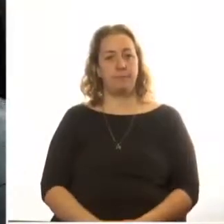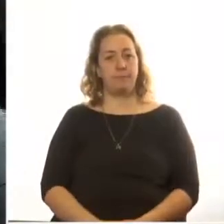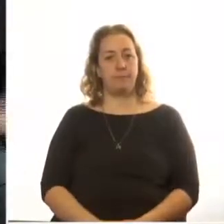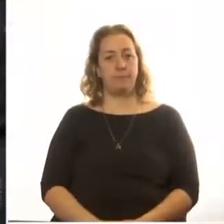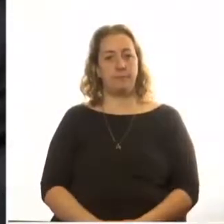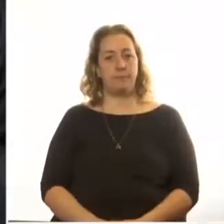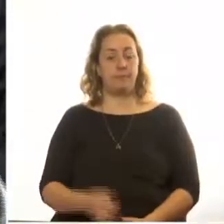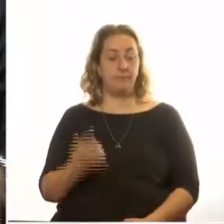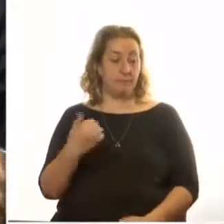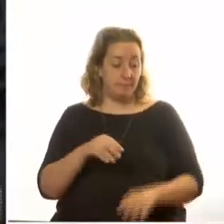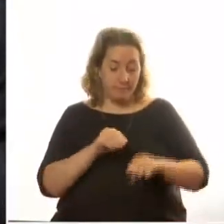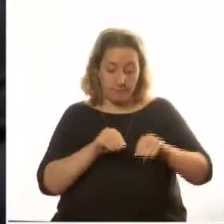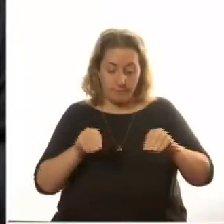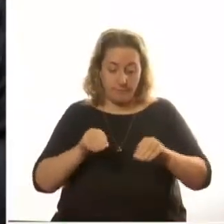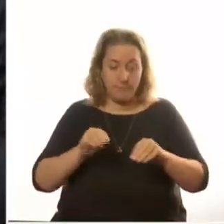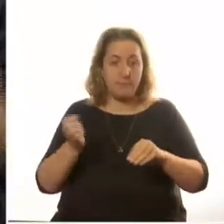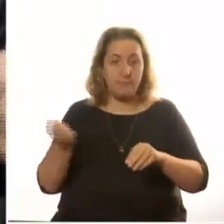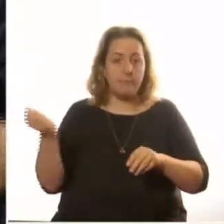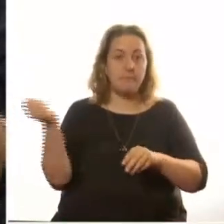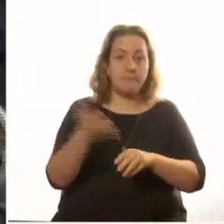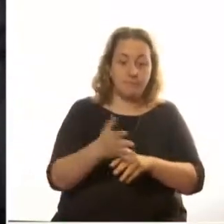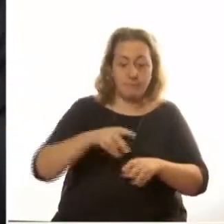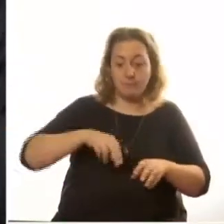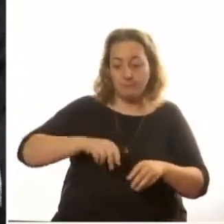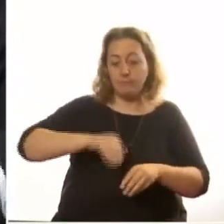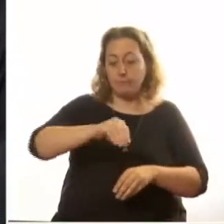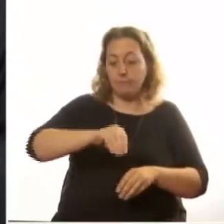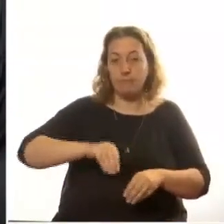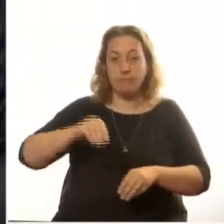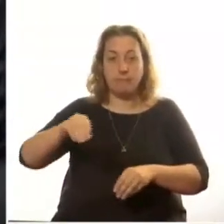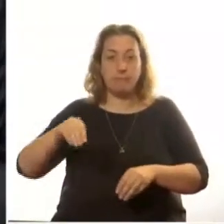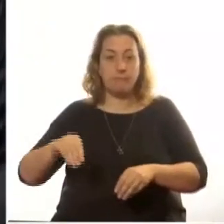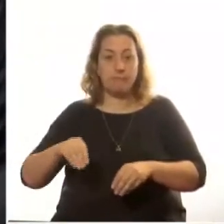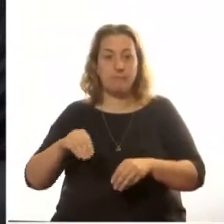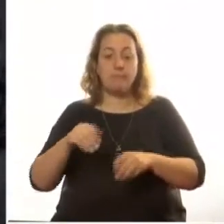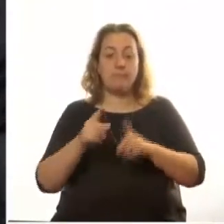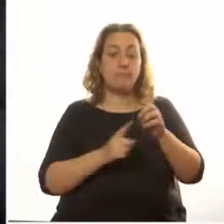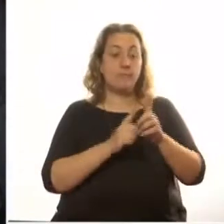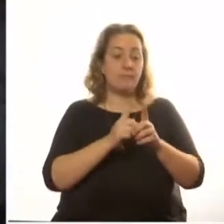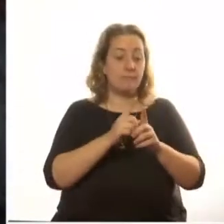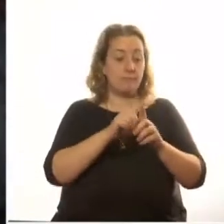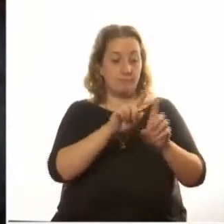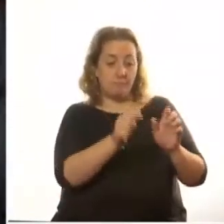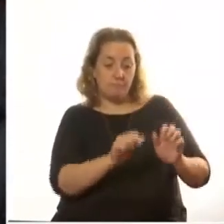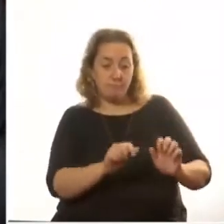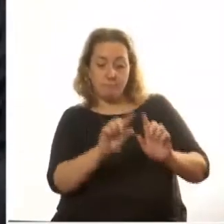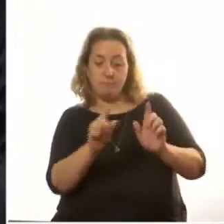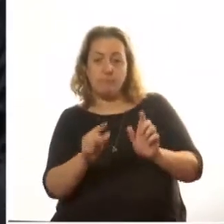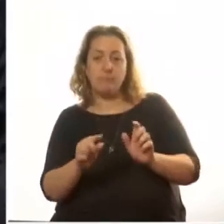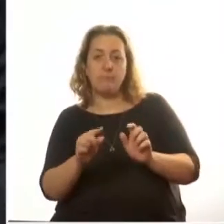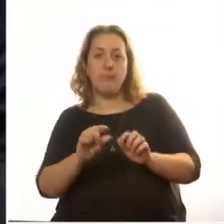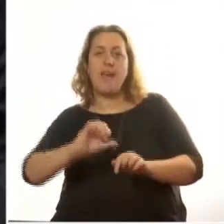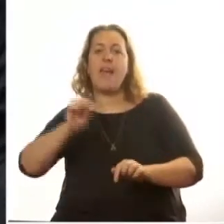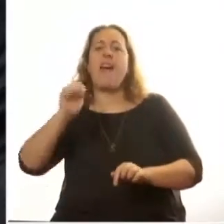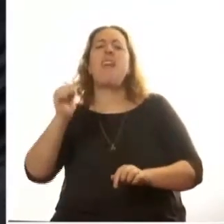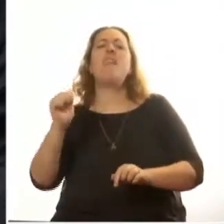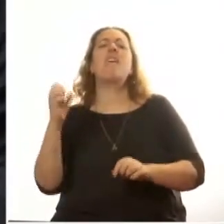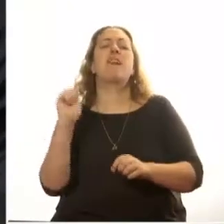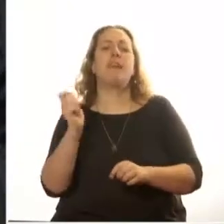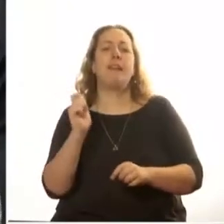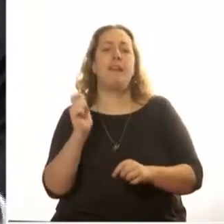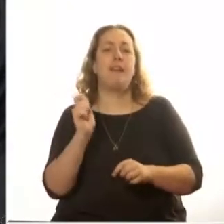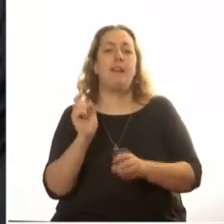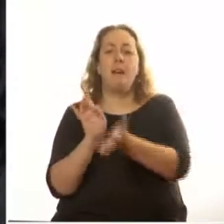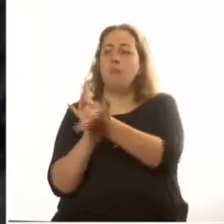tenía casilleros, se tiraba el dado, y una figura se hacía en el recorrido. Ganaba quien lograba expulsar a todos los